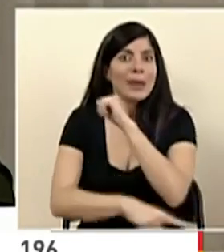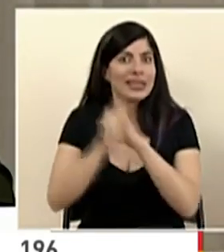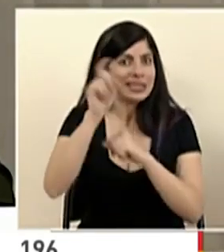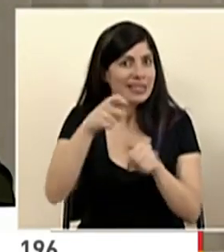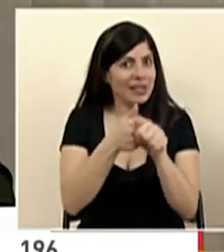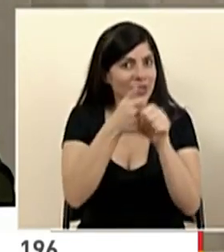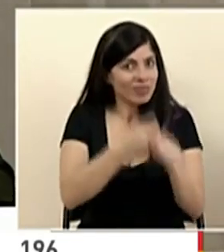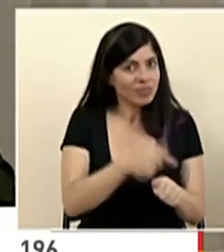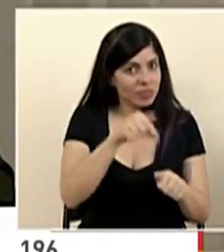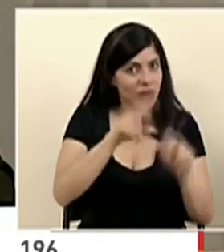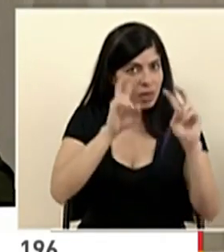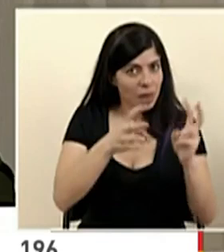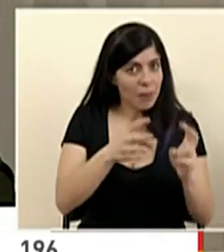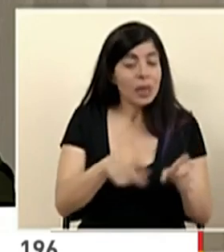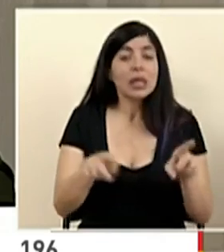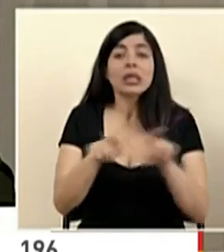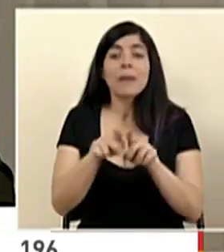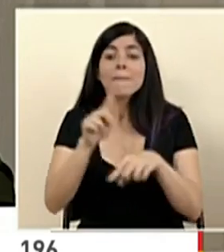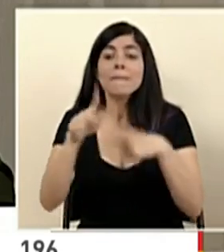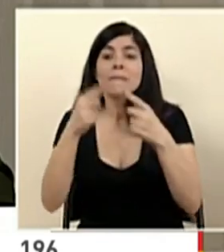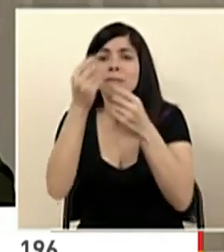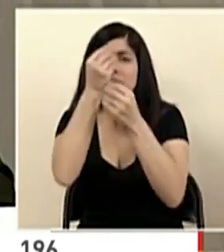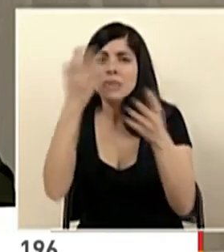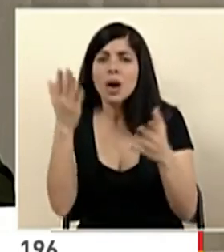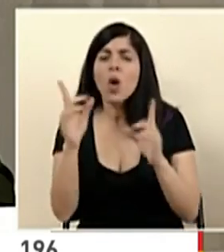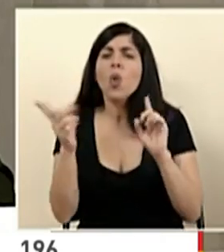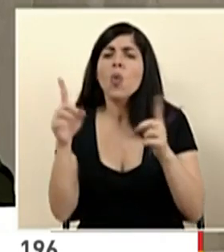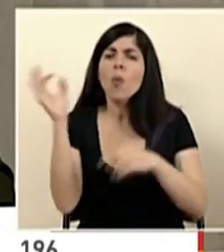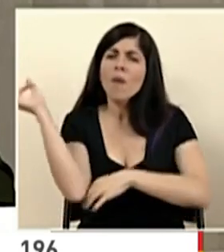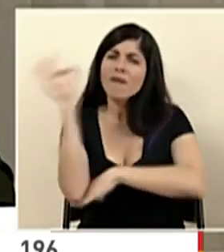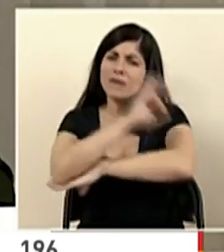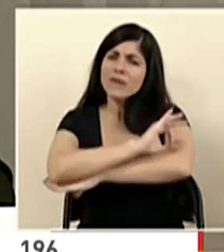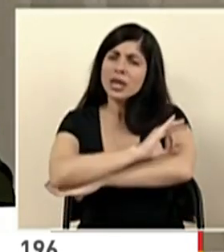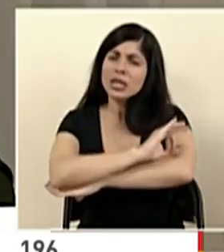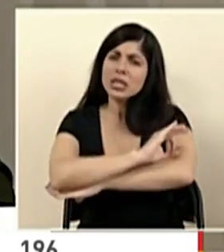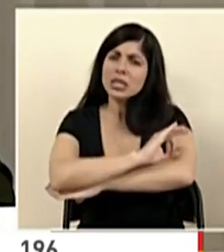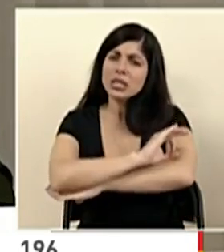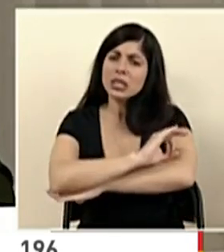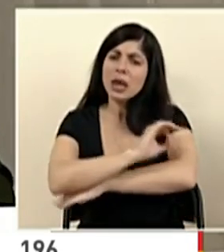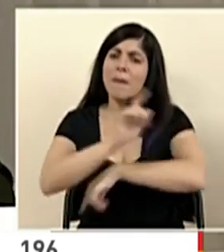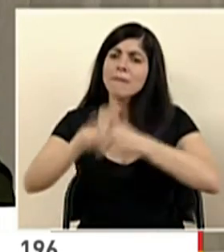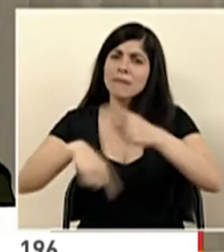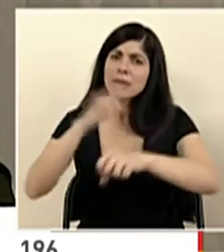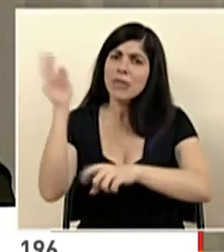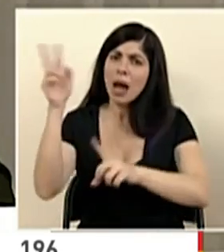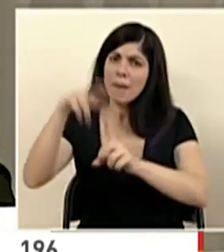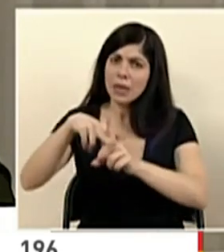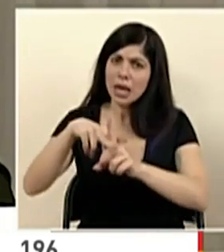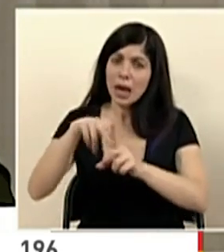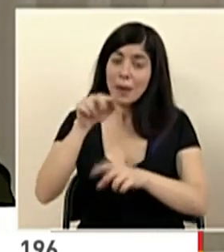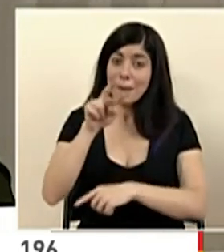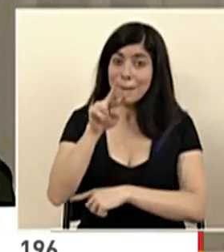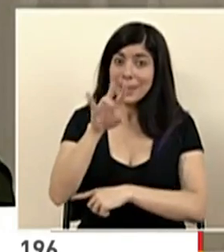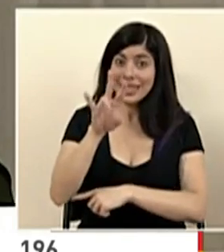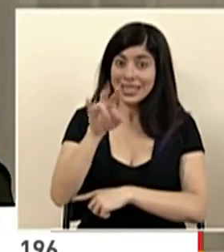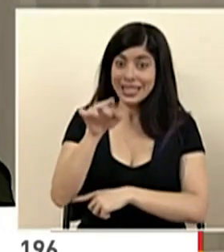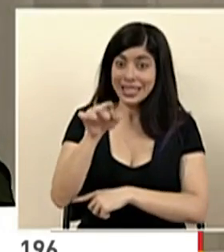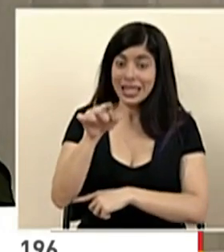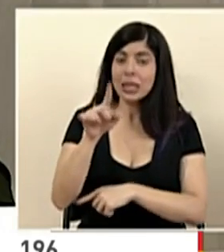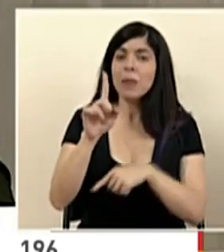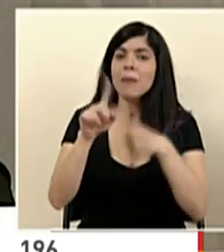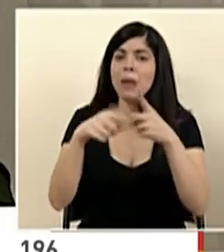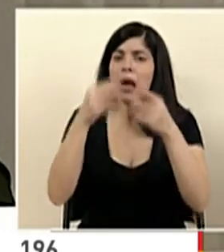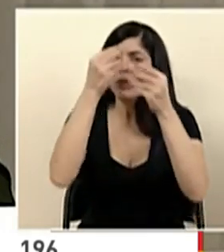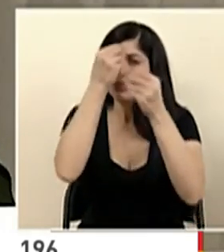en esta materia y se anunciará a partir de qué fechas se tomarán esos pasos. El día 27, Subrayo, se